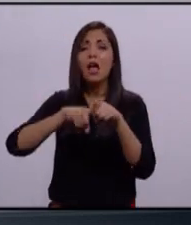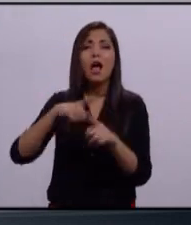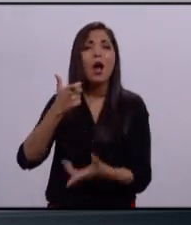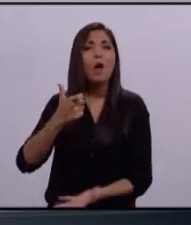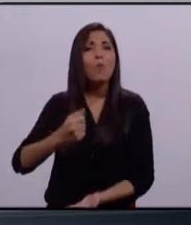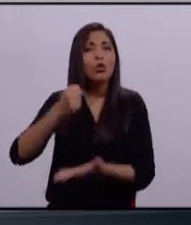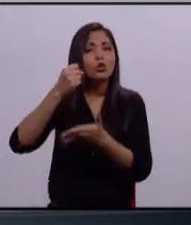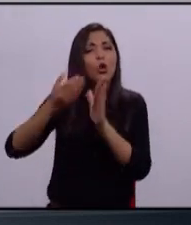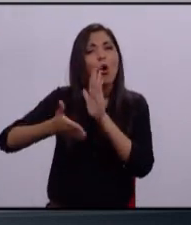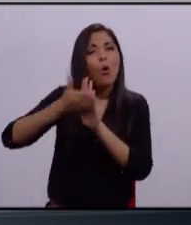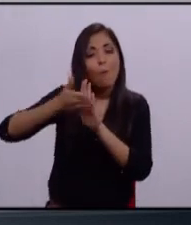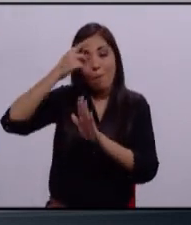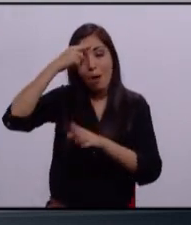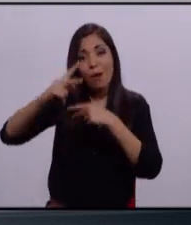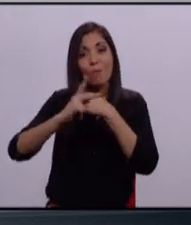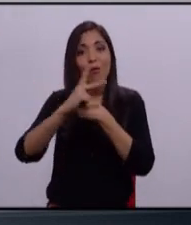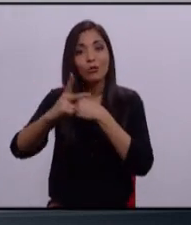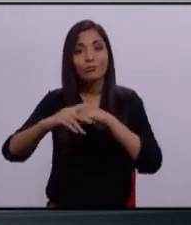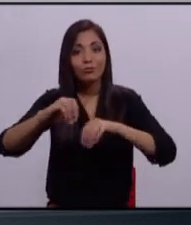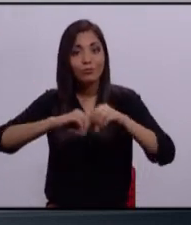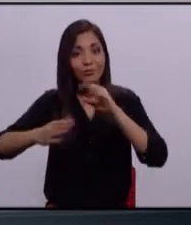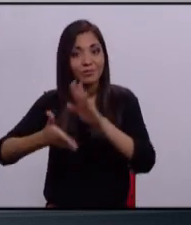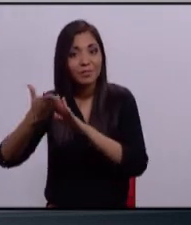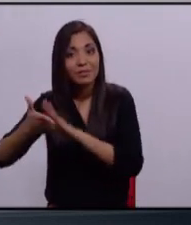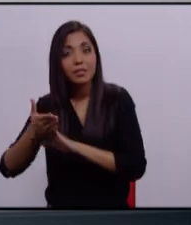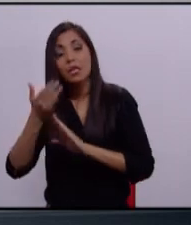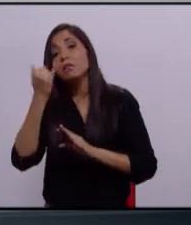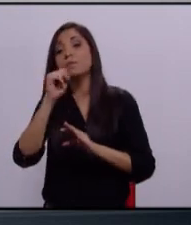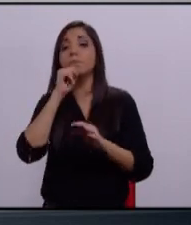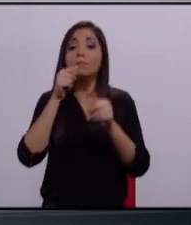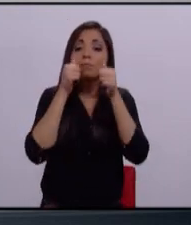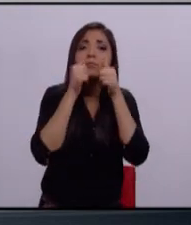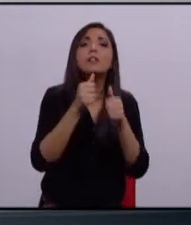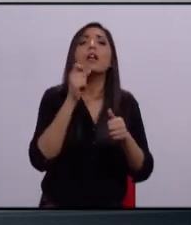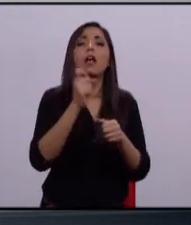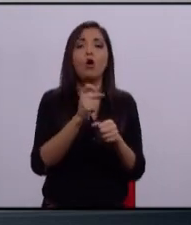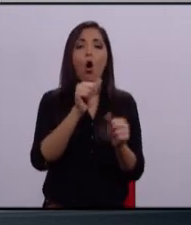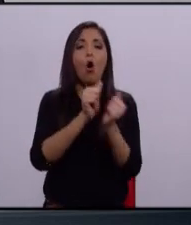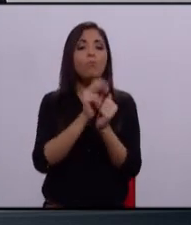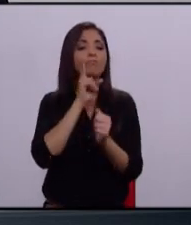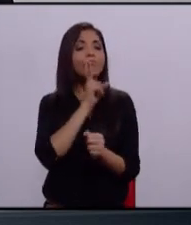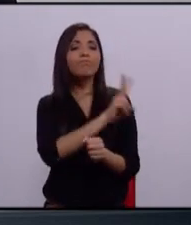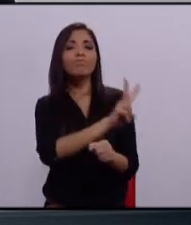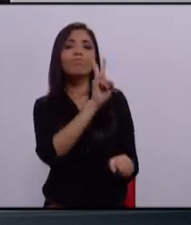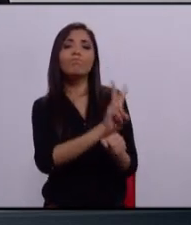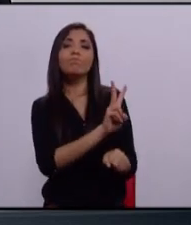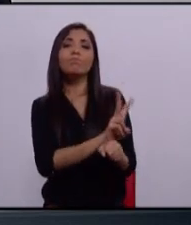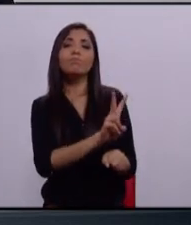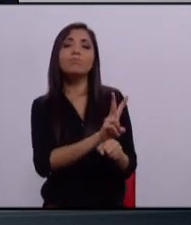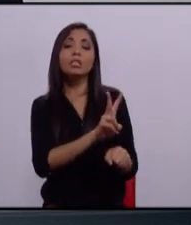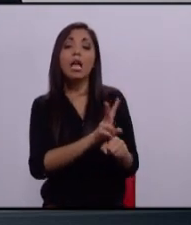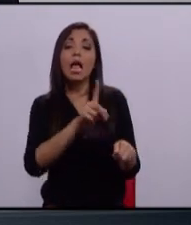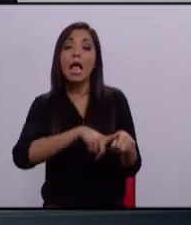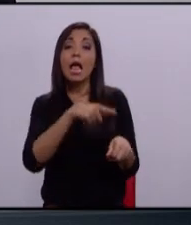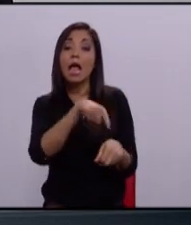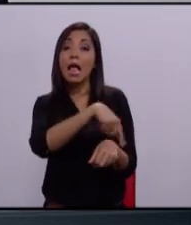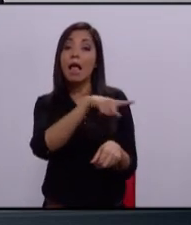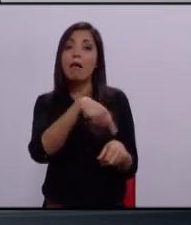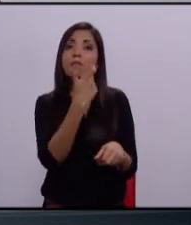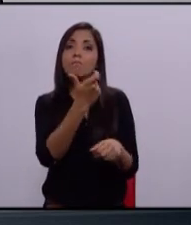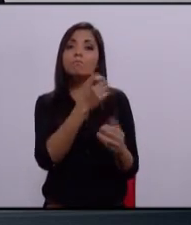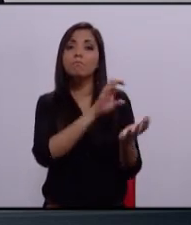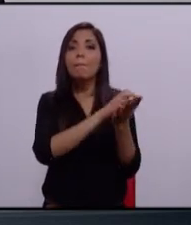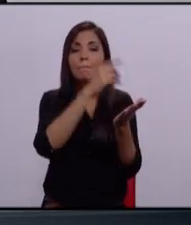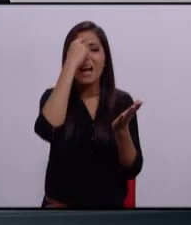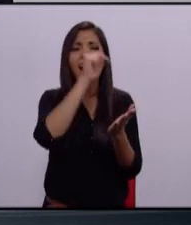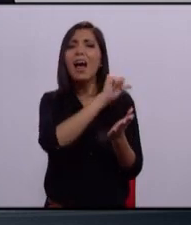y todos los presupuestos de servicios generales sean supervisados y que se destine ese dinero para proyectos en